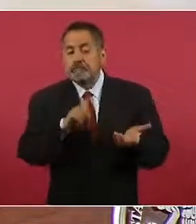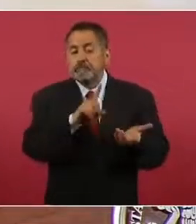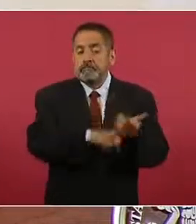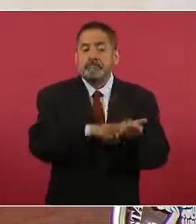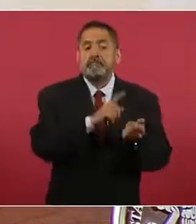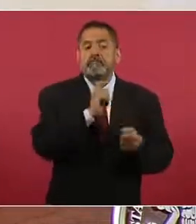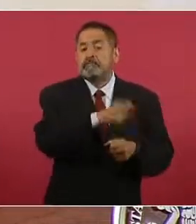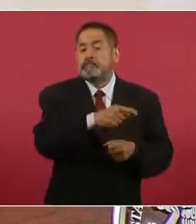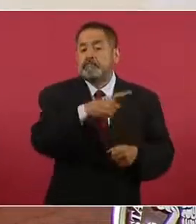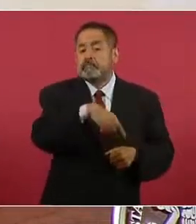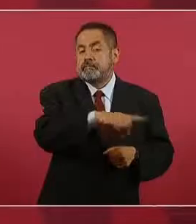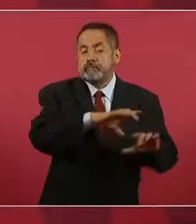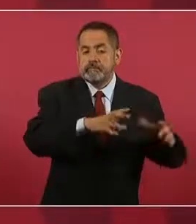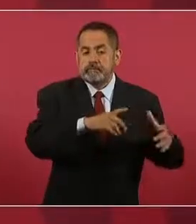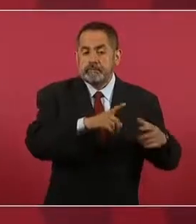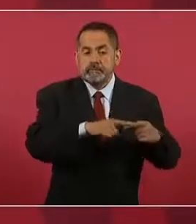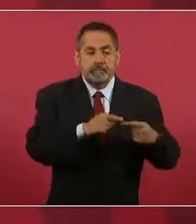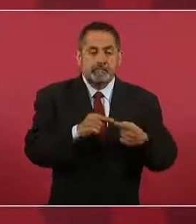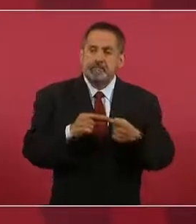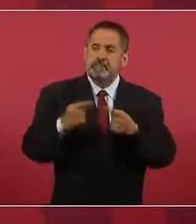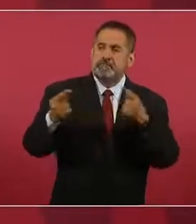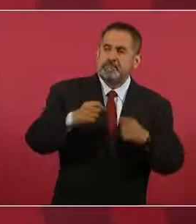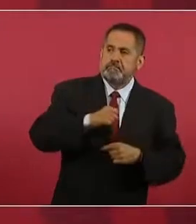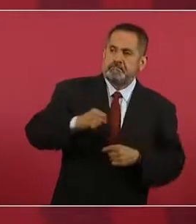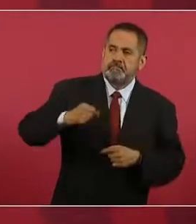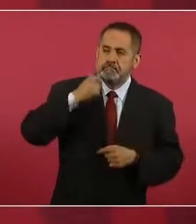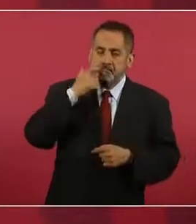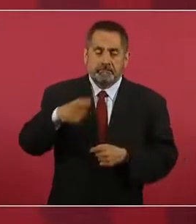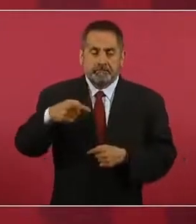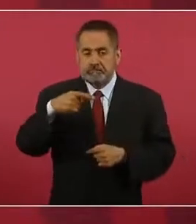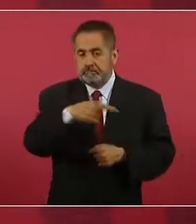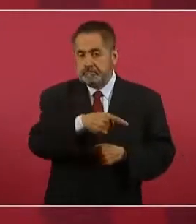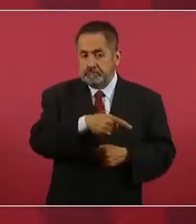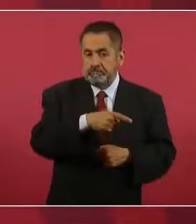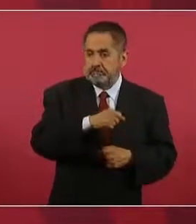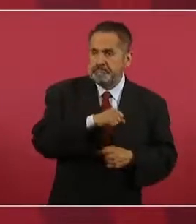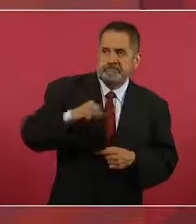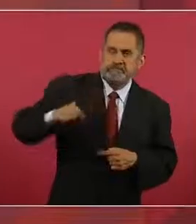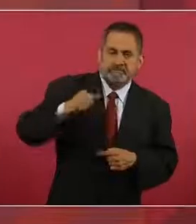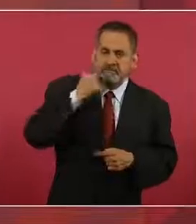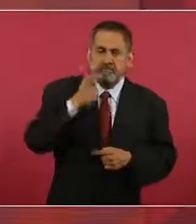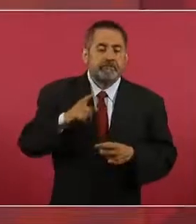oposiciones, resistencias,